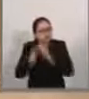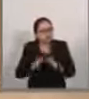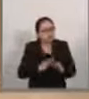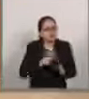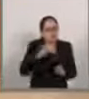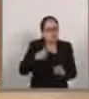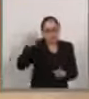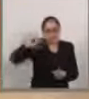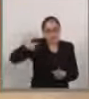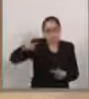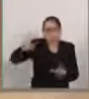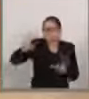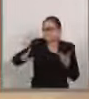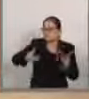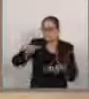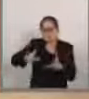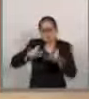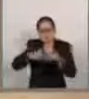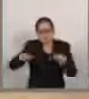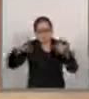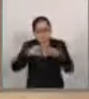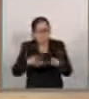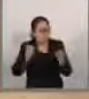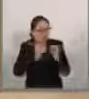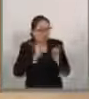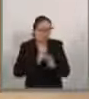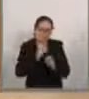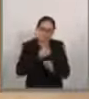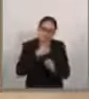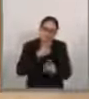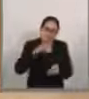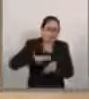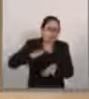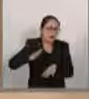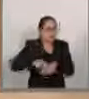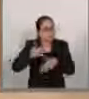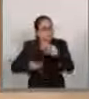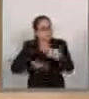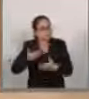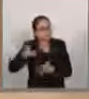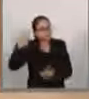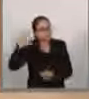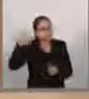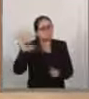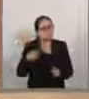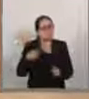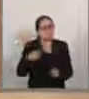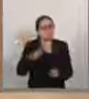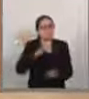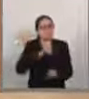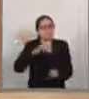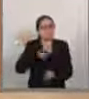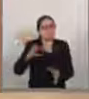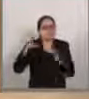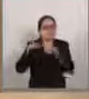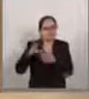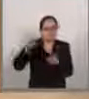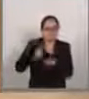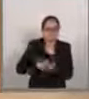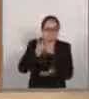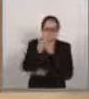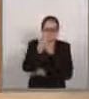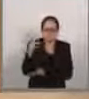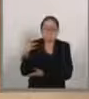la desertificación, detener e invertir la degradación de las sierras y poner